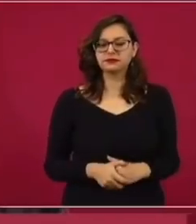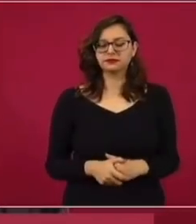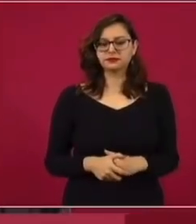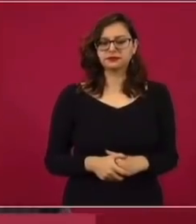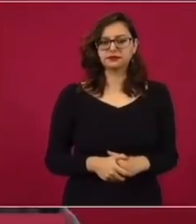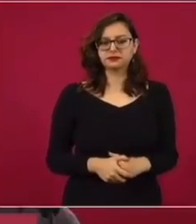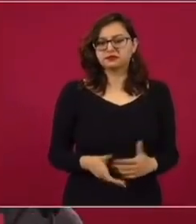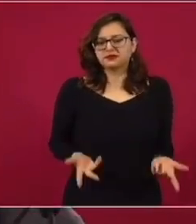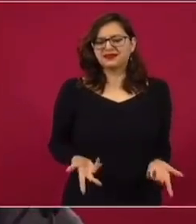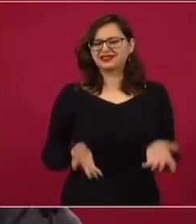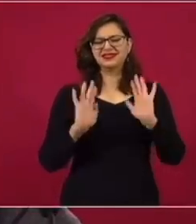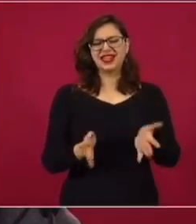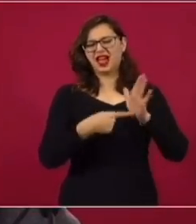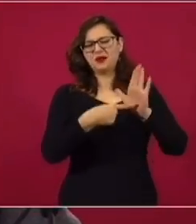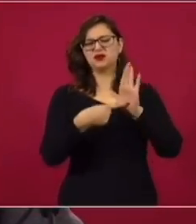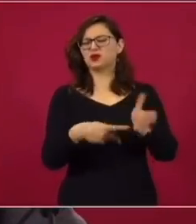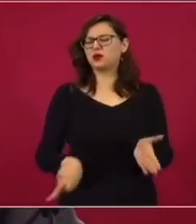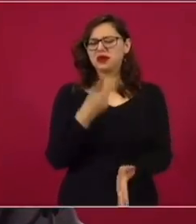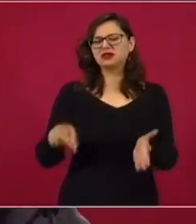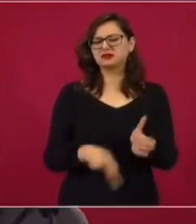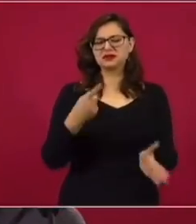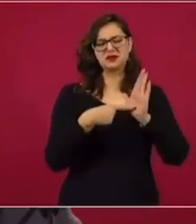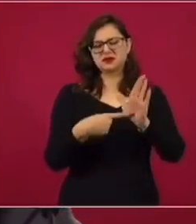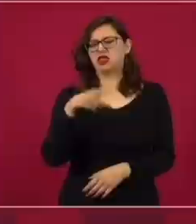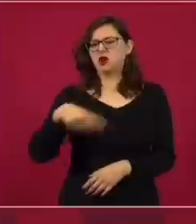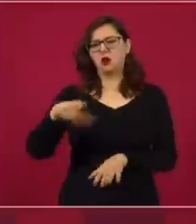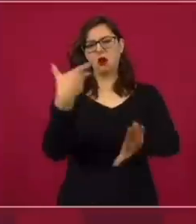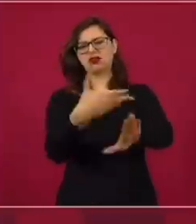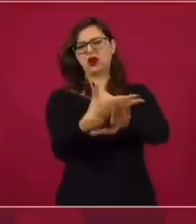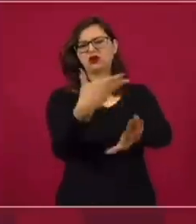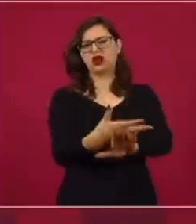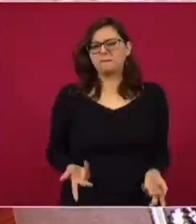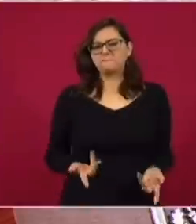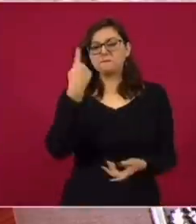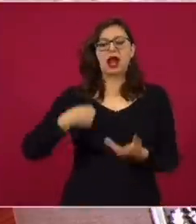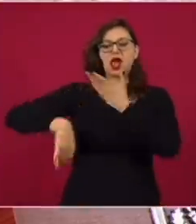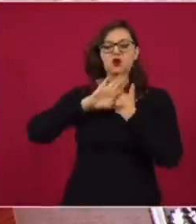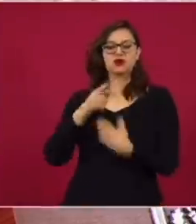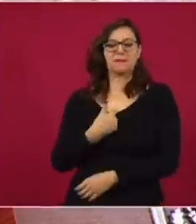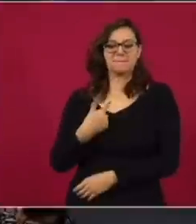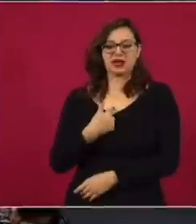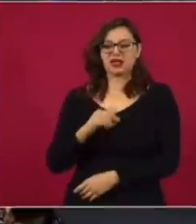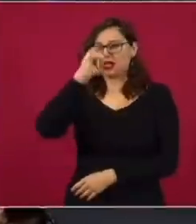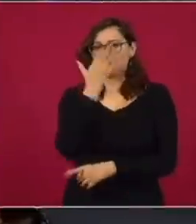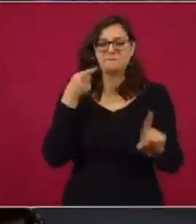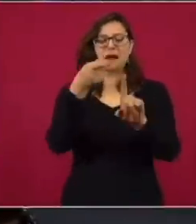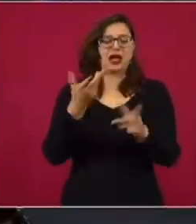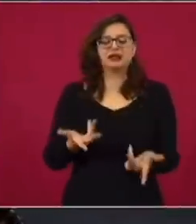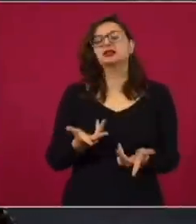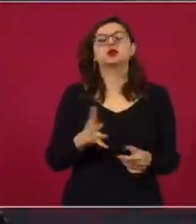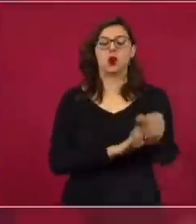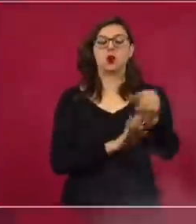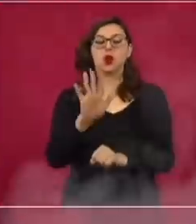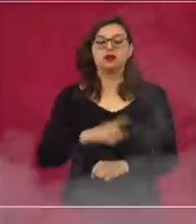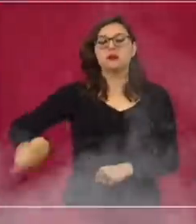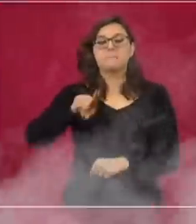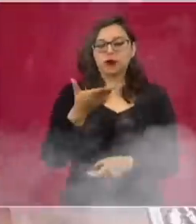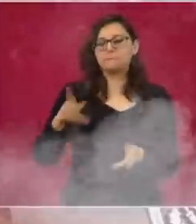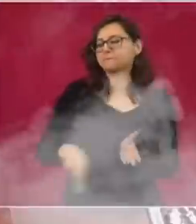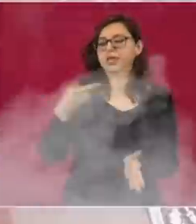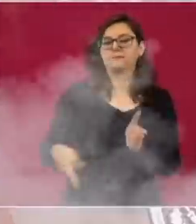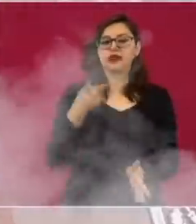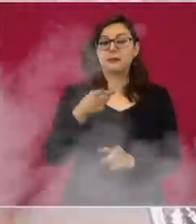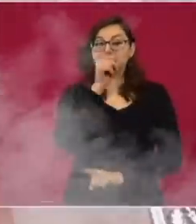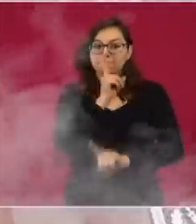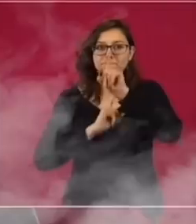Esto ha quedado de manifiesto, que es una campaña de desprestigio con la máxima de lampa del periodismo, según la